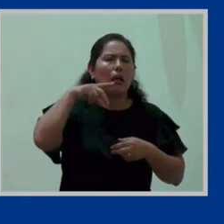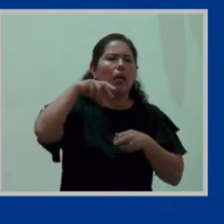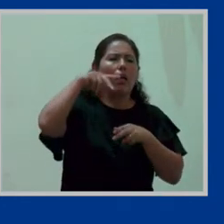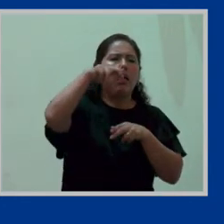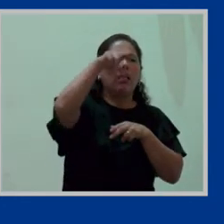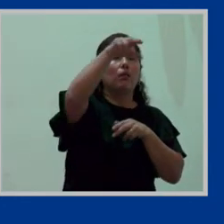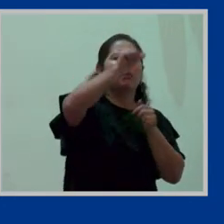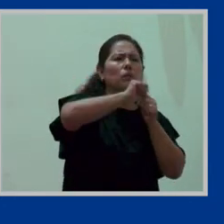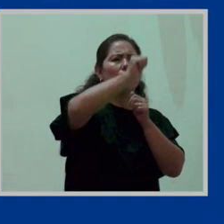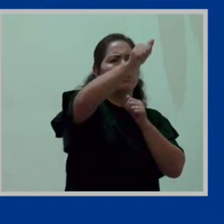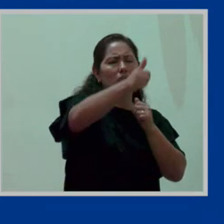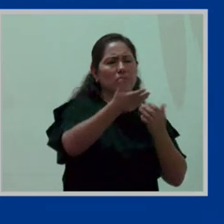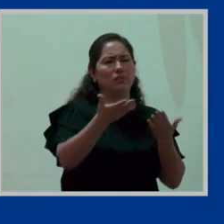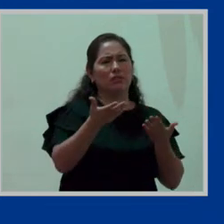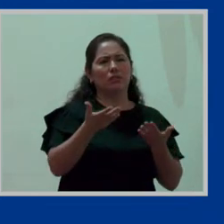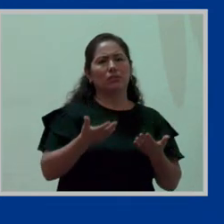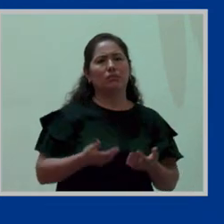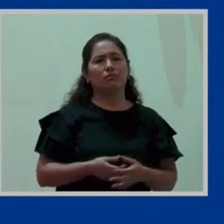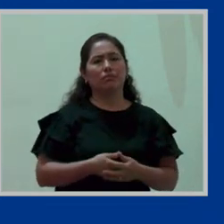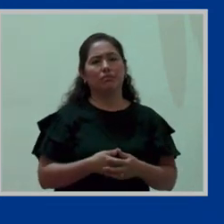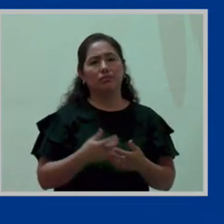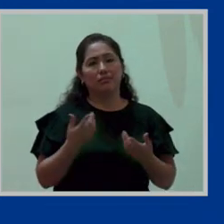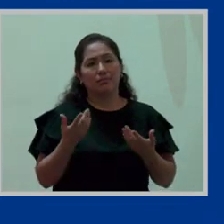ello? Lo dejo ahí.